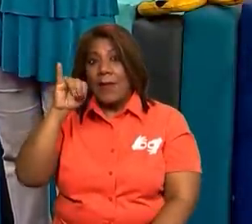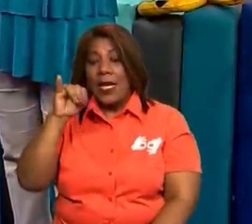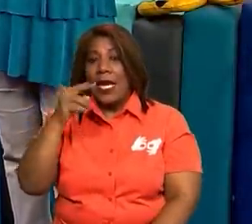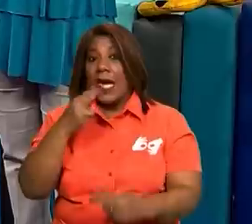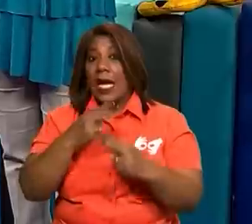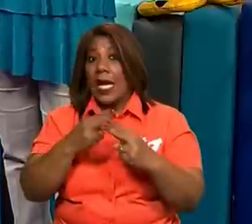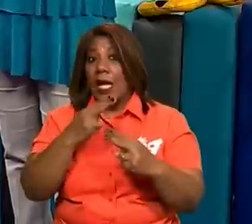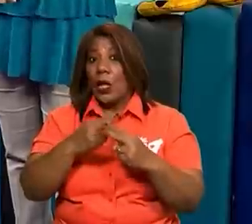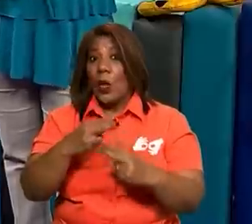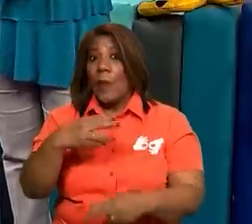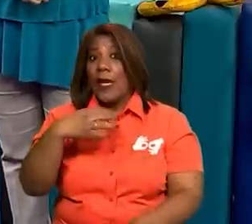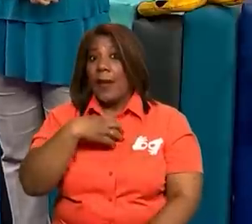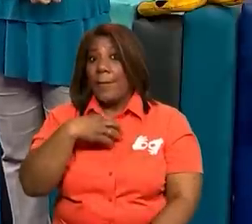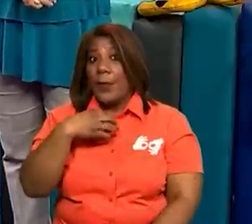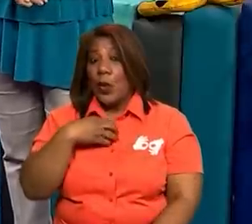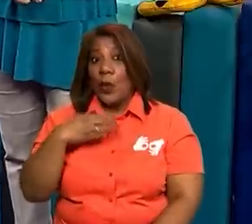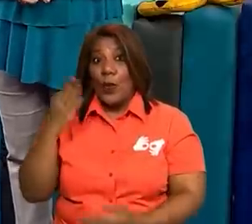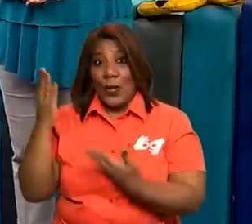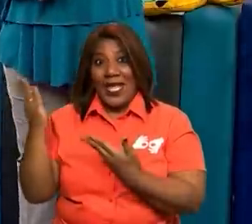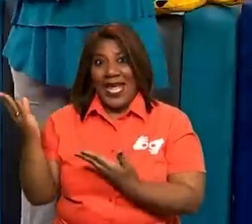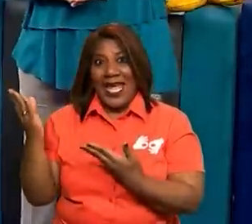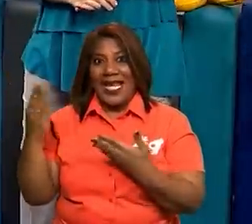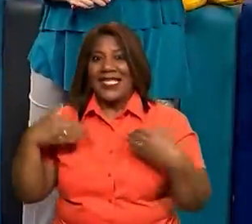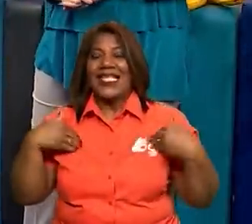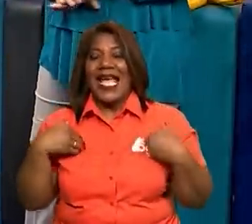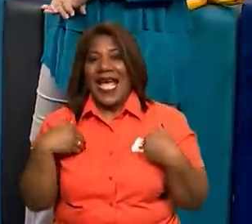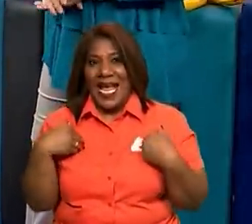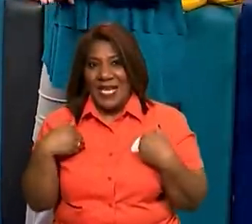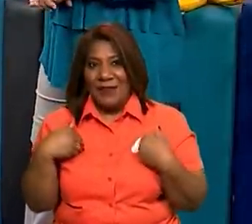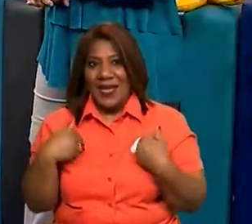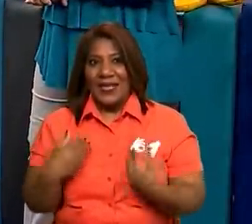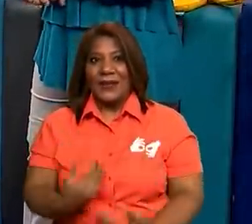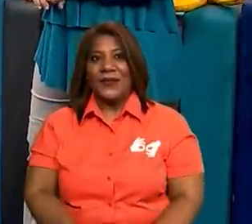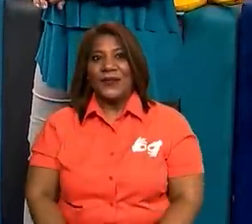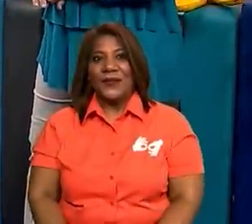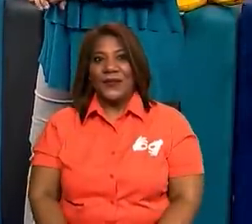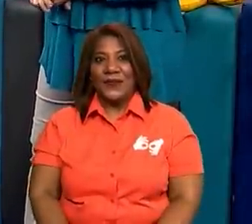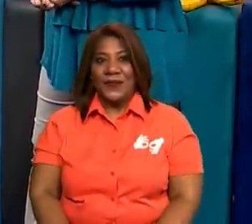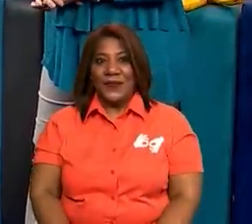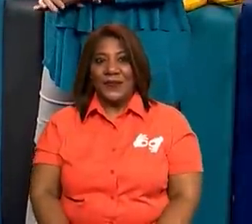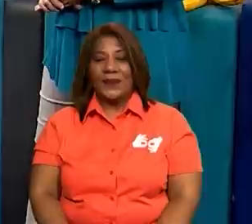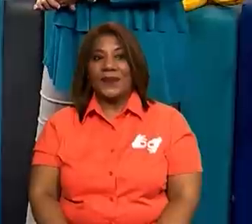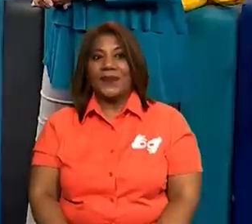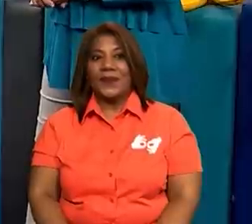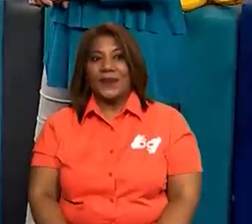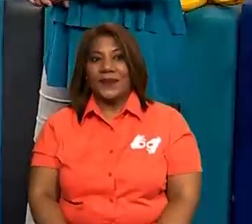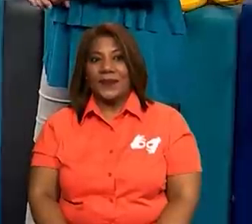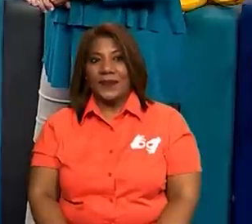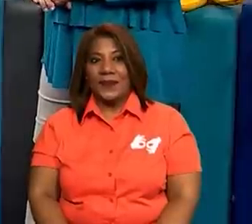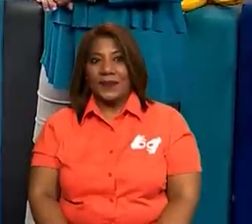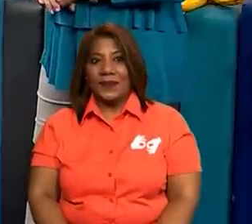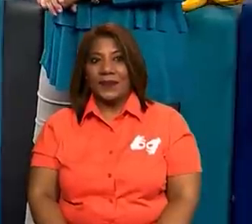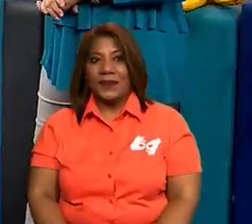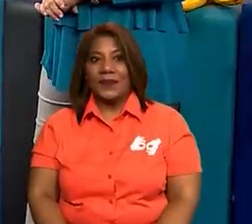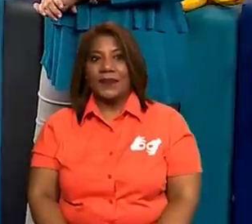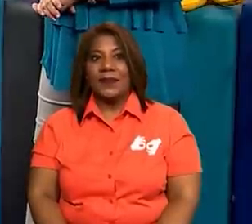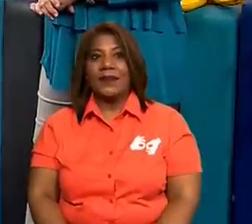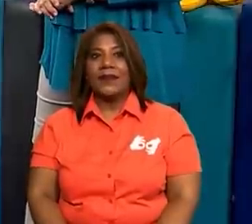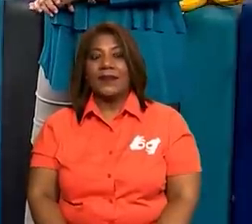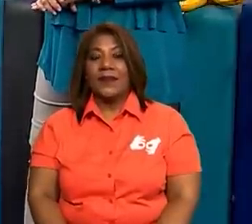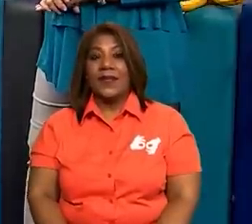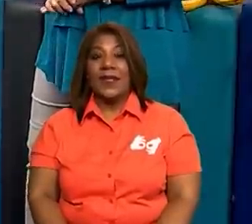eso, no se les olvide. Así es. Muy bien. Bien, ahora vamos a